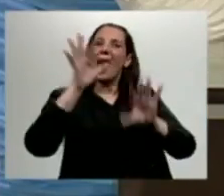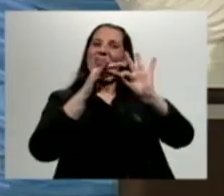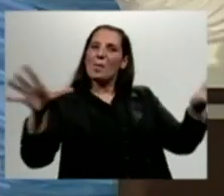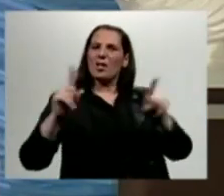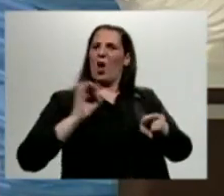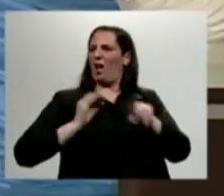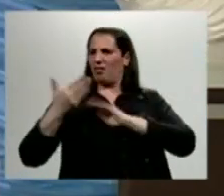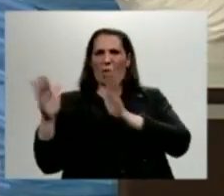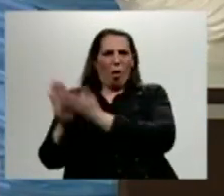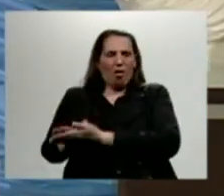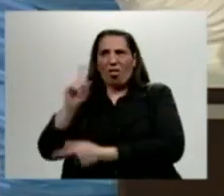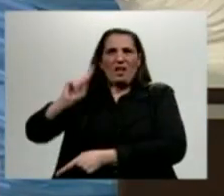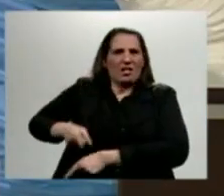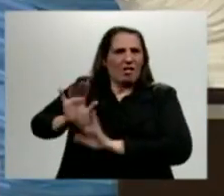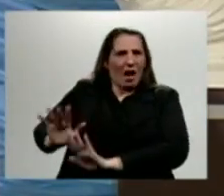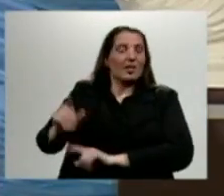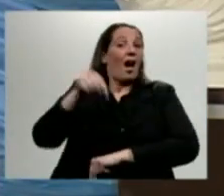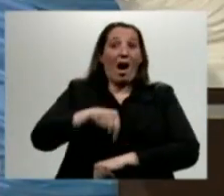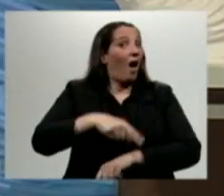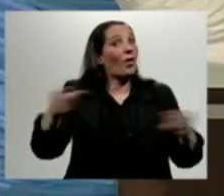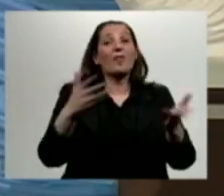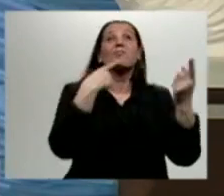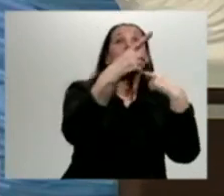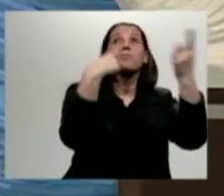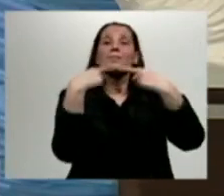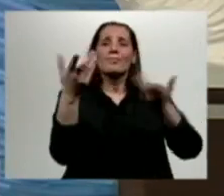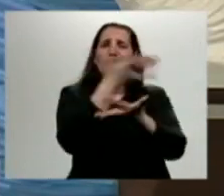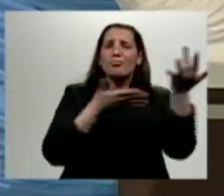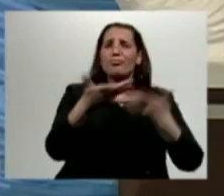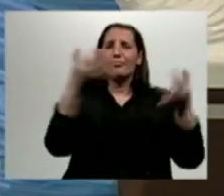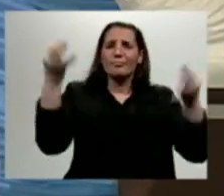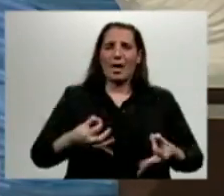este Código Civil y Comercial que hoy tenemos todos los argentinos.